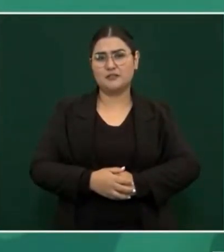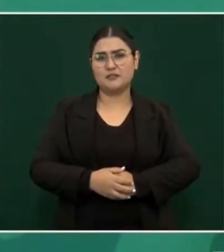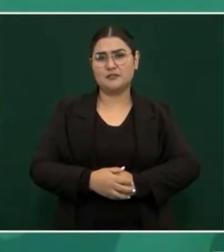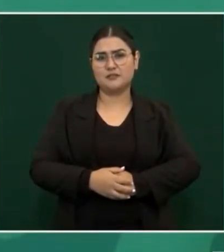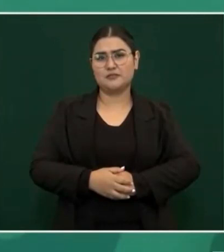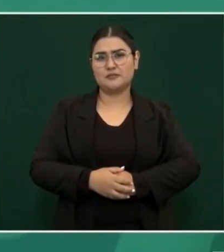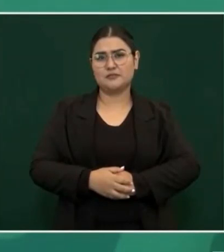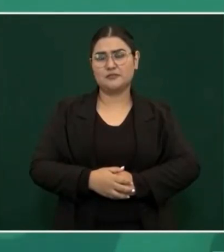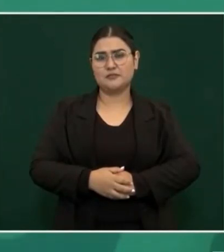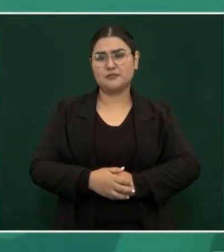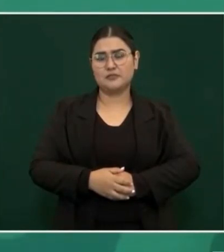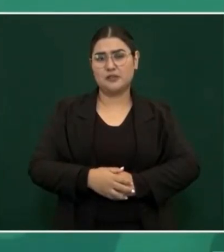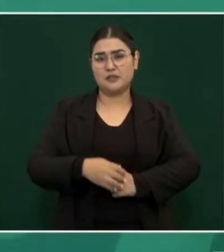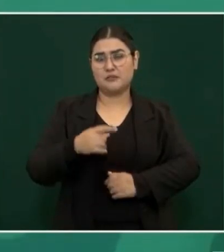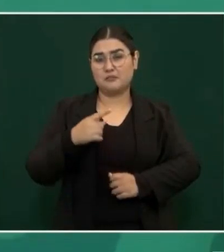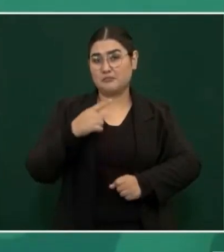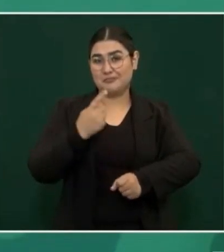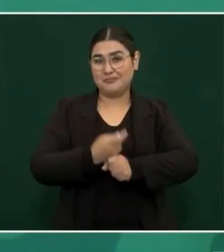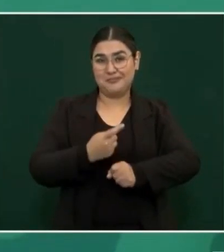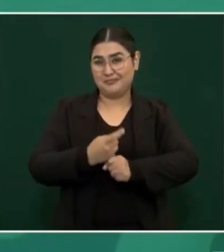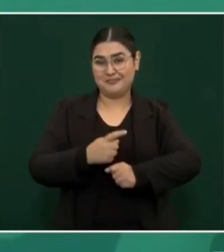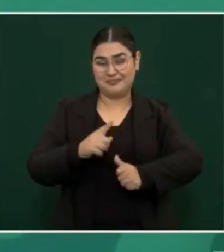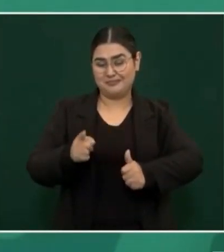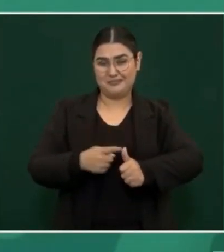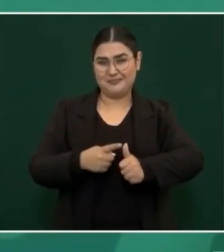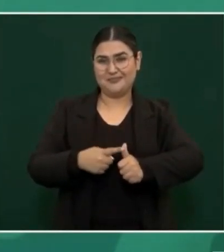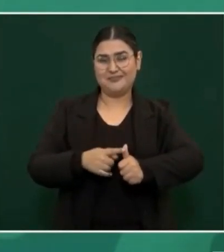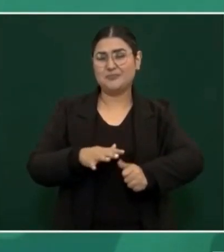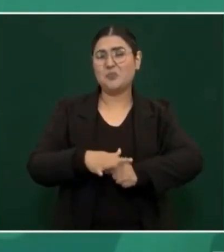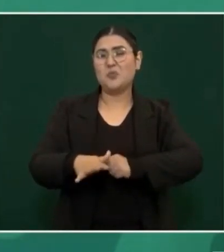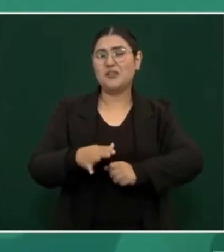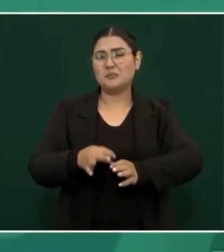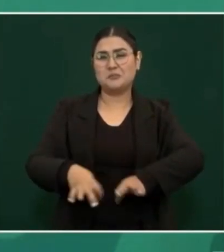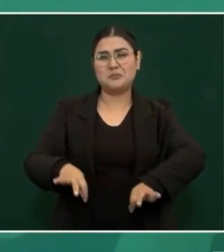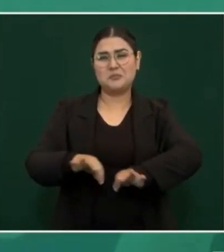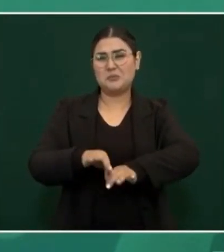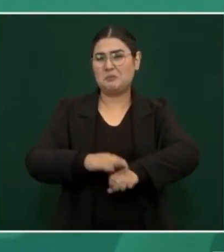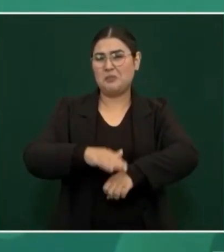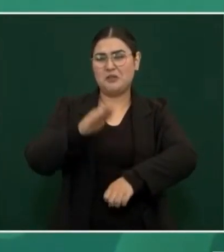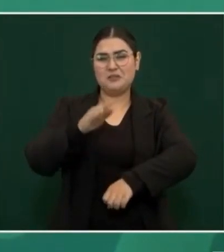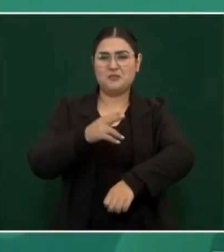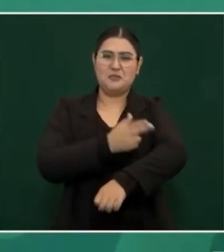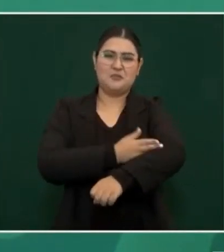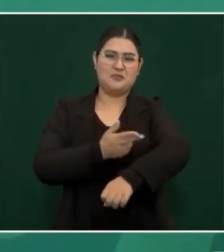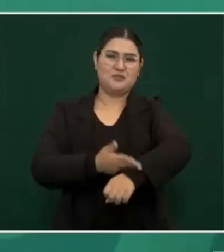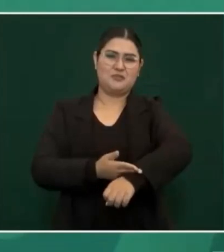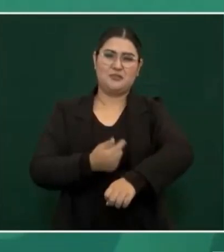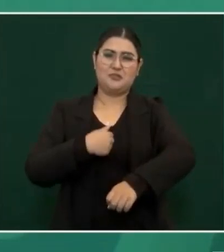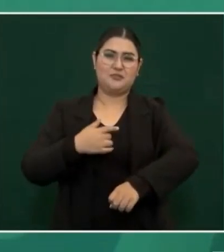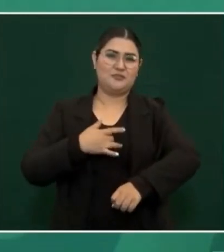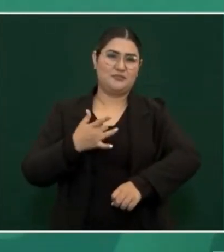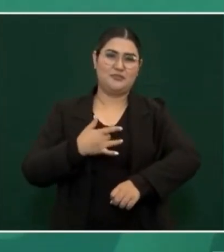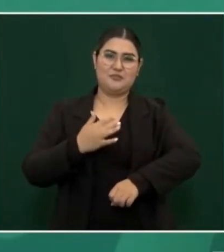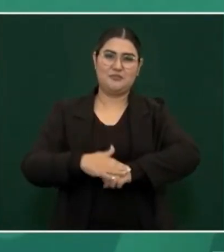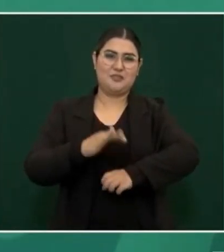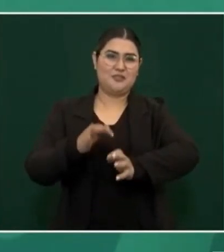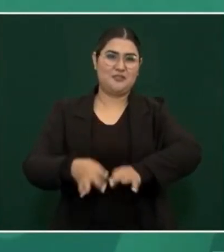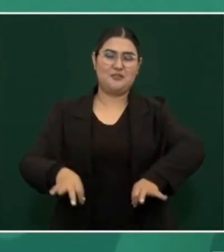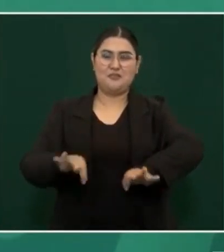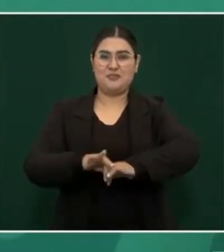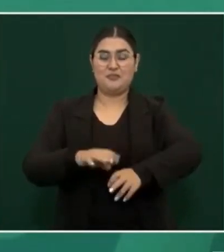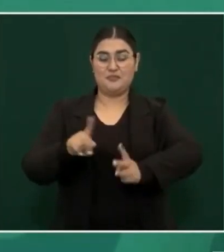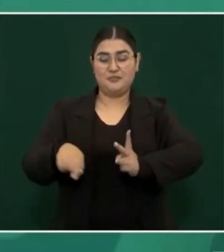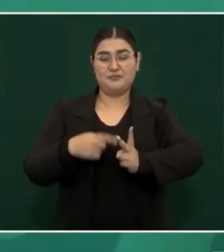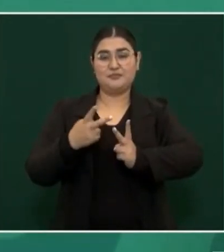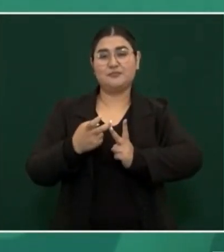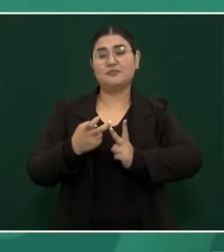Y, primero, está de por medio de la honestidad, que es lo que estimo más importante. Segundo,